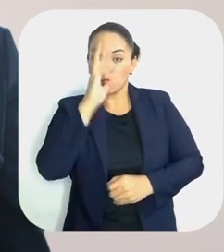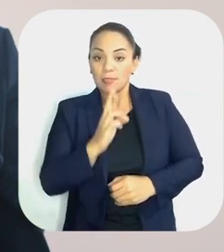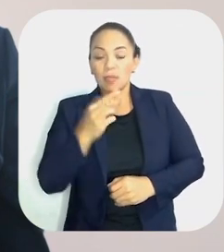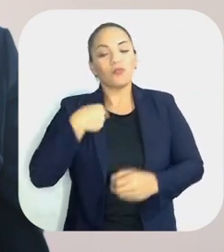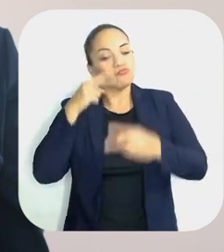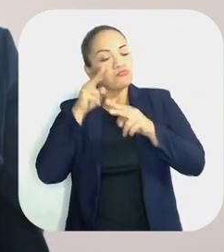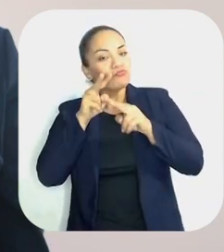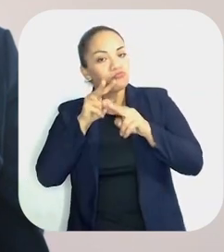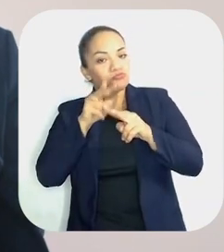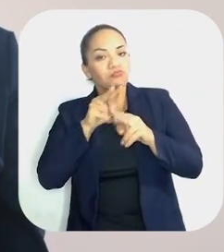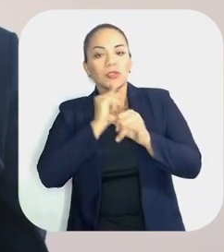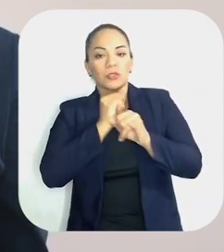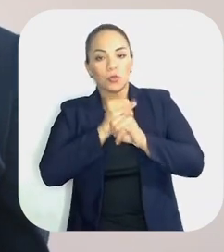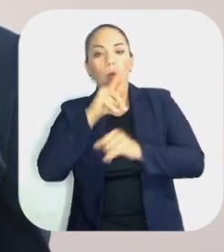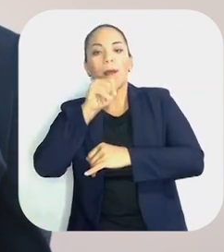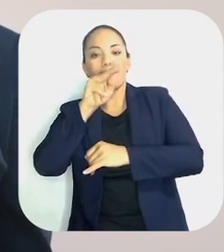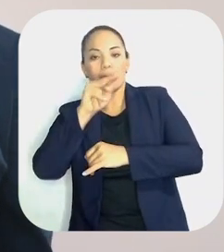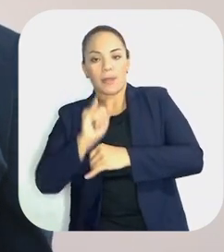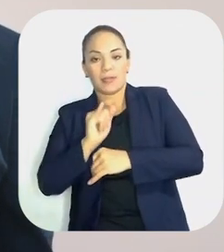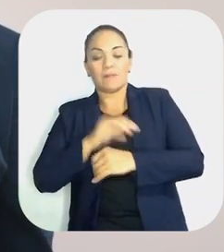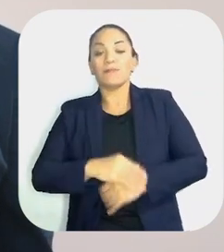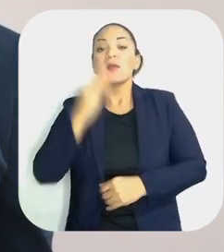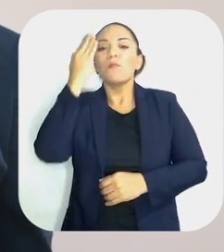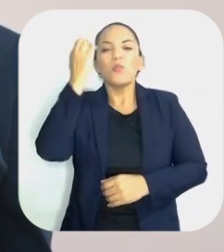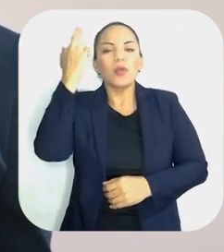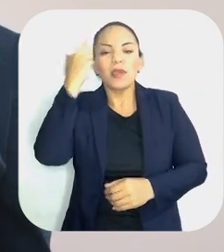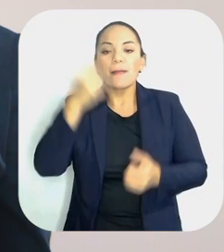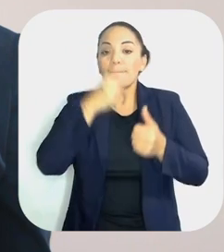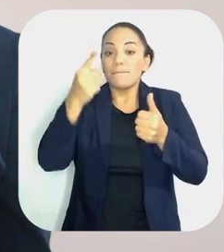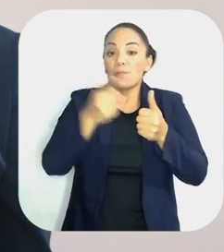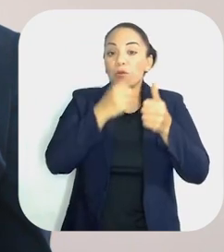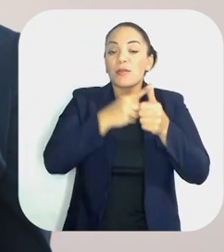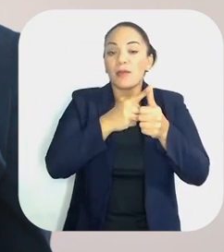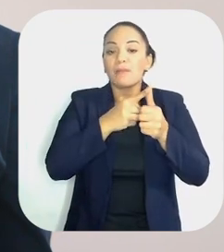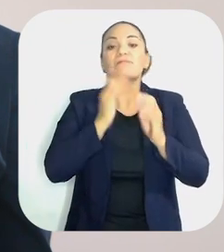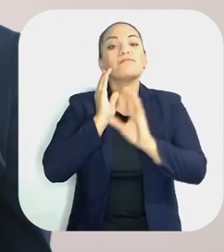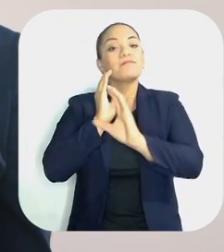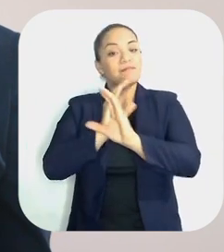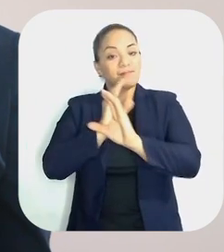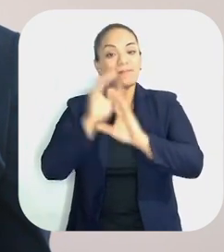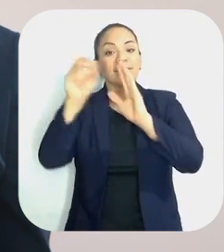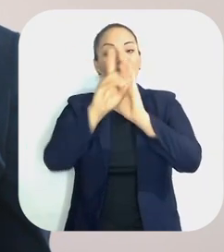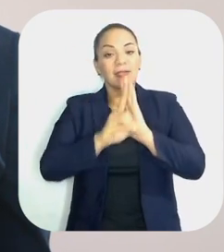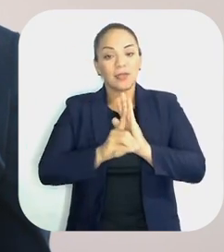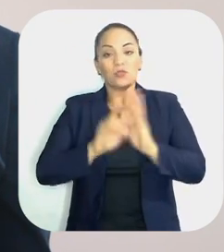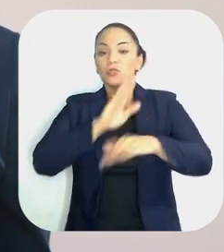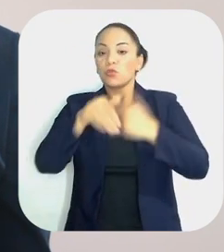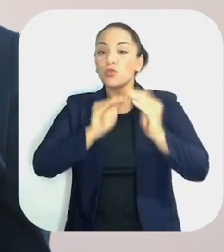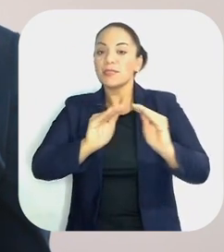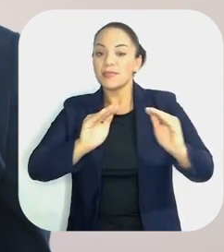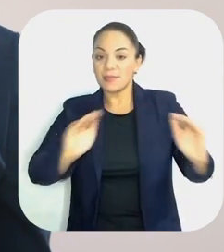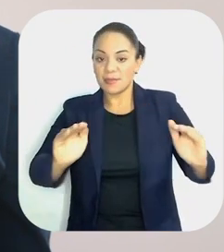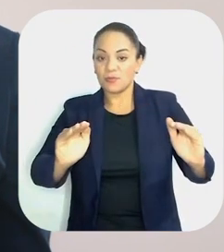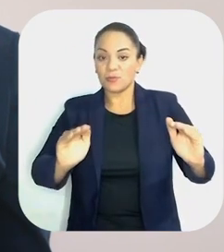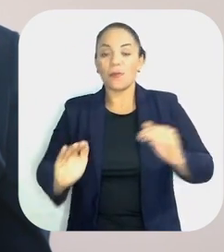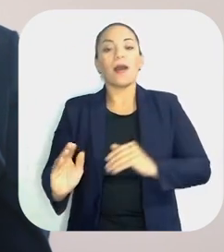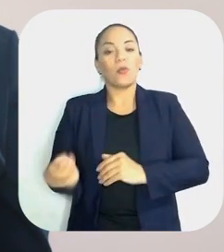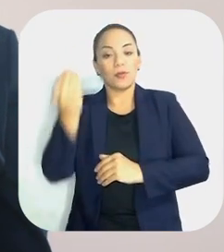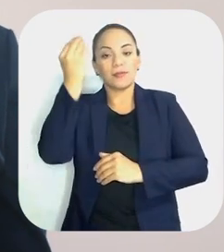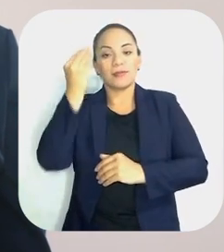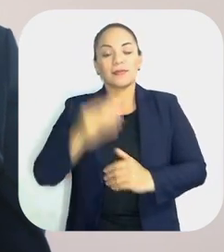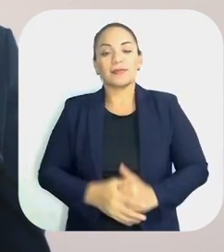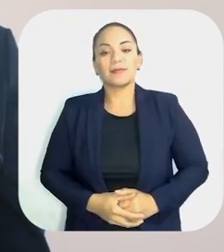pelante de la labor del Patronato Nacional de la Infancia, ya que la prioridad siempre será salvaguardar los derechos de los niños,